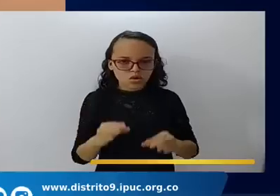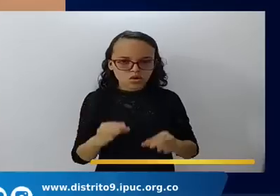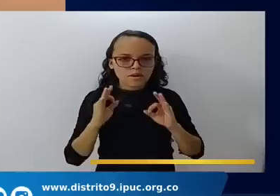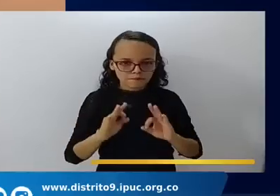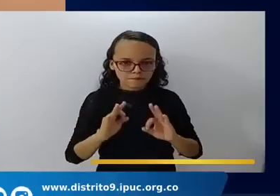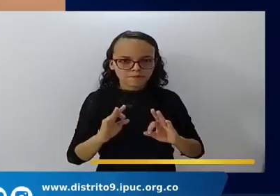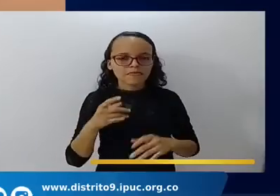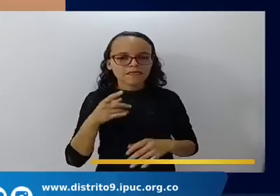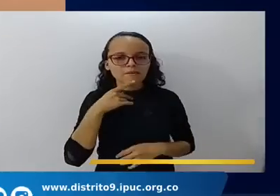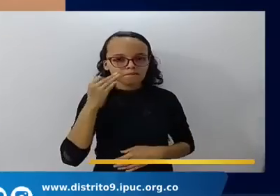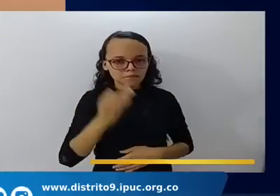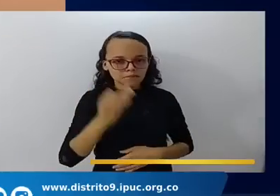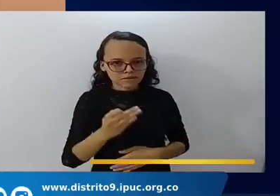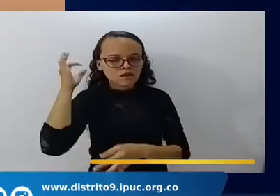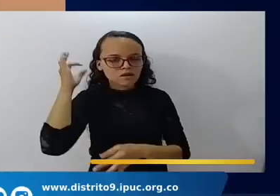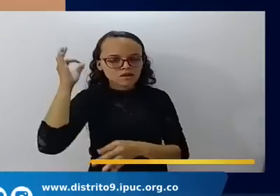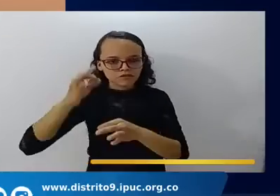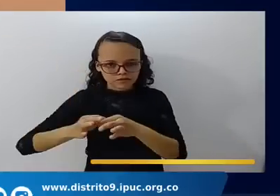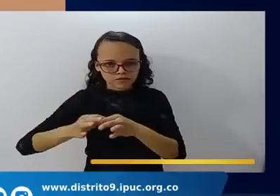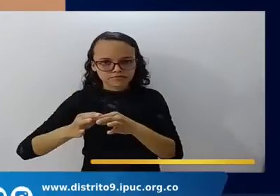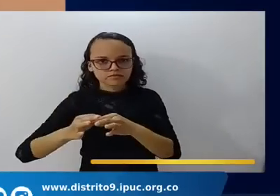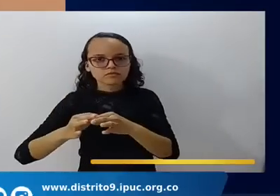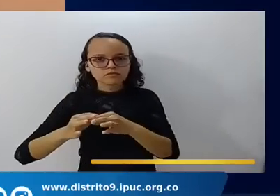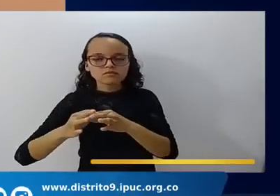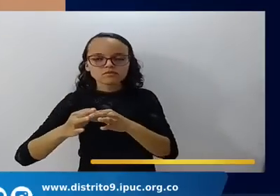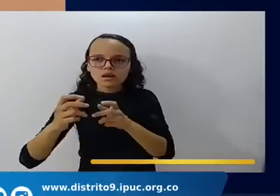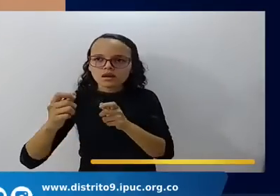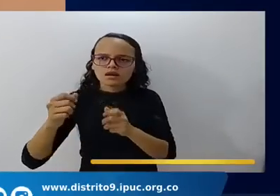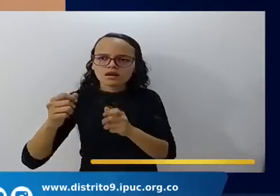Permanecer en la fe es permanecer en la doctrina.